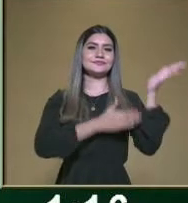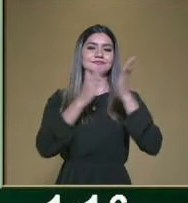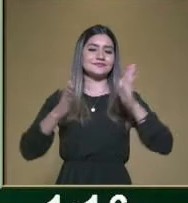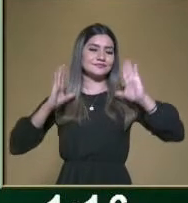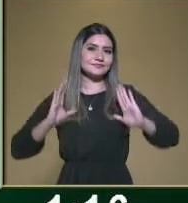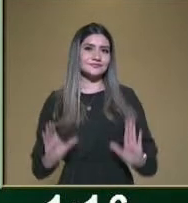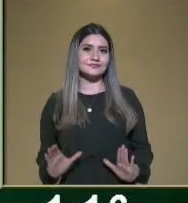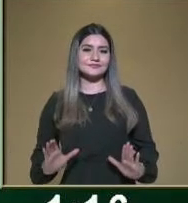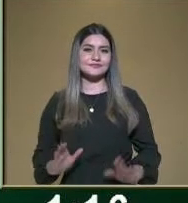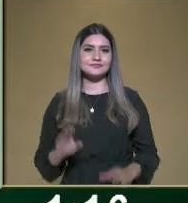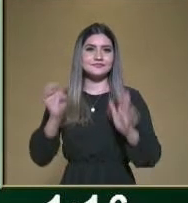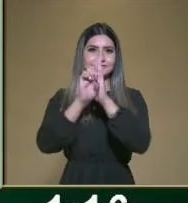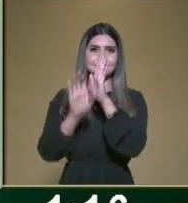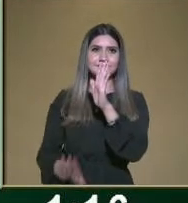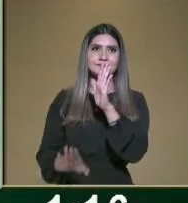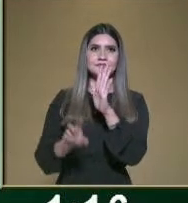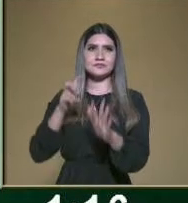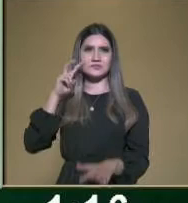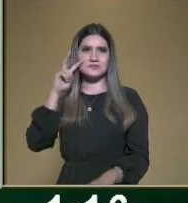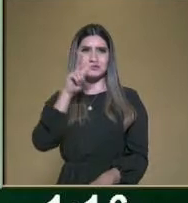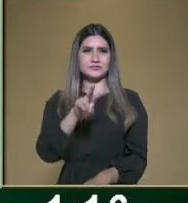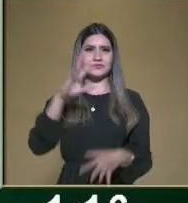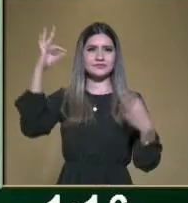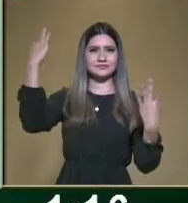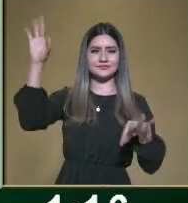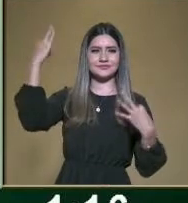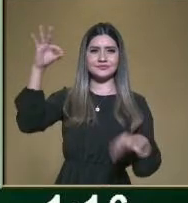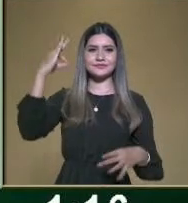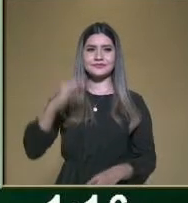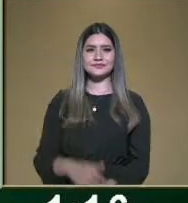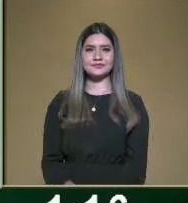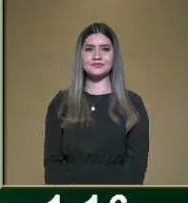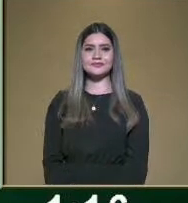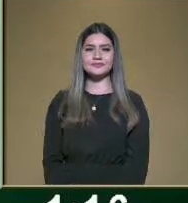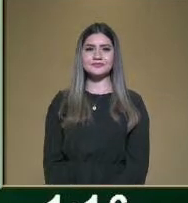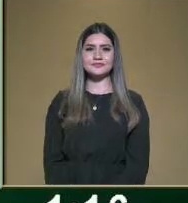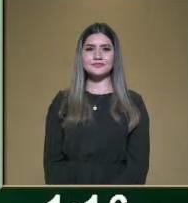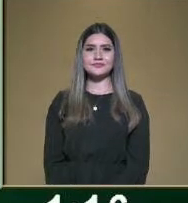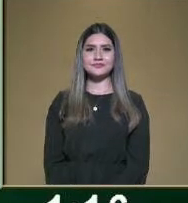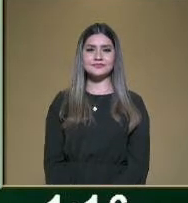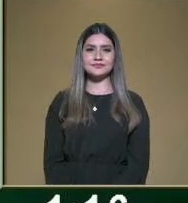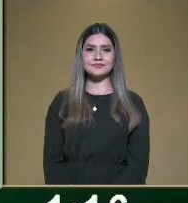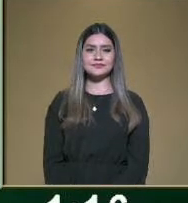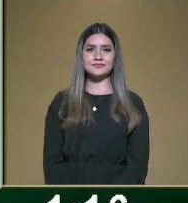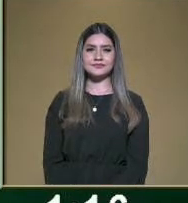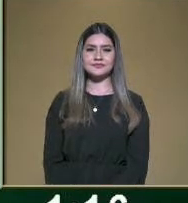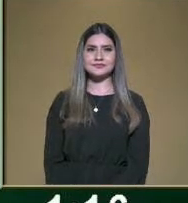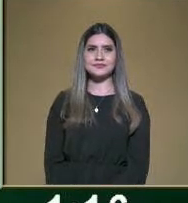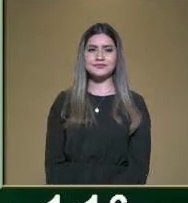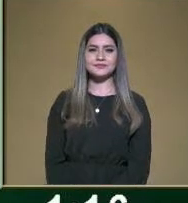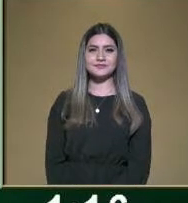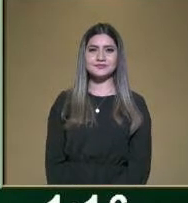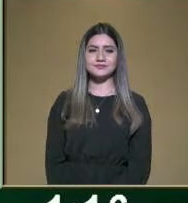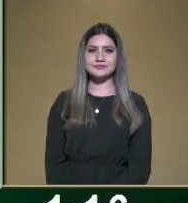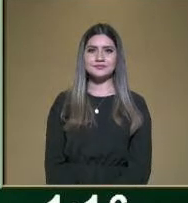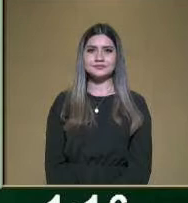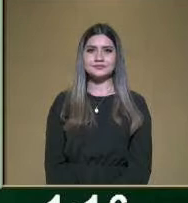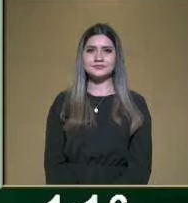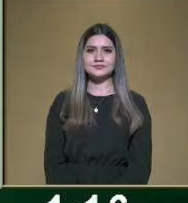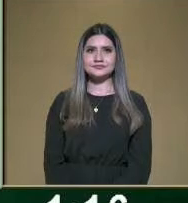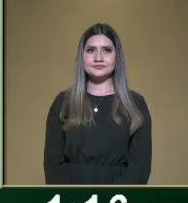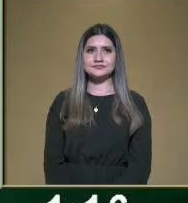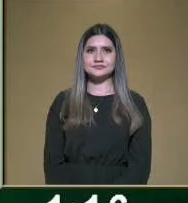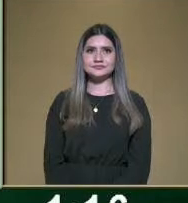humano. Aquí tenemos, mostramos, ¿verdad?, el cartel que se diseñó, elaboró. Como por ejemplo tenemos, mencionamos así de rápido, son